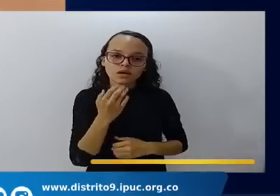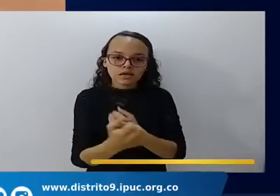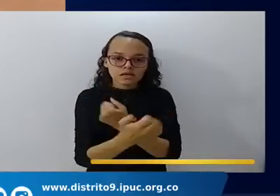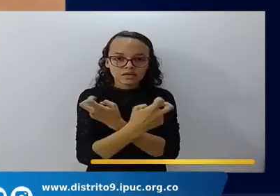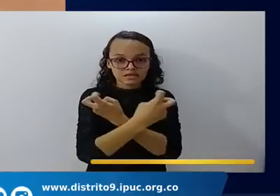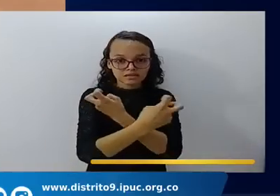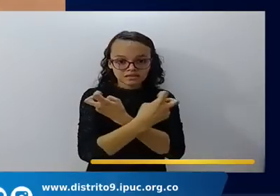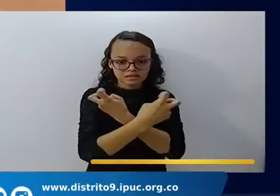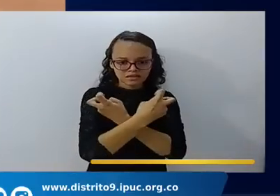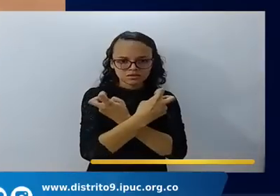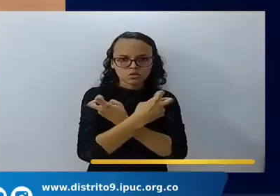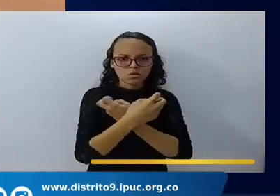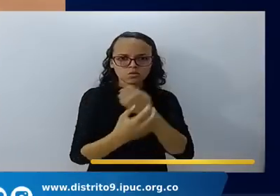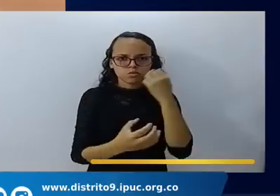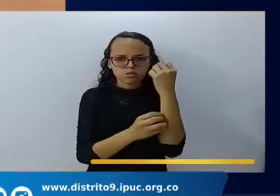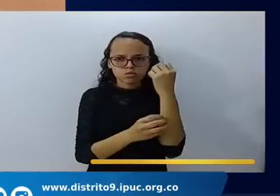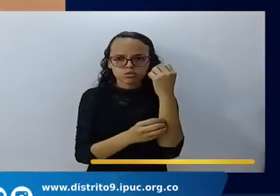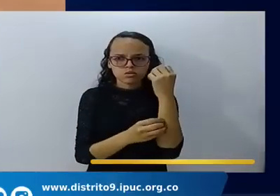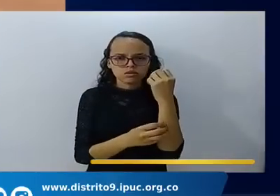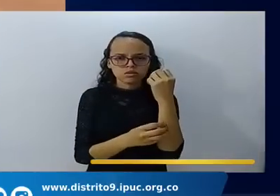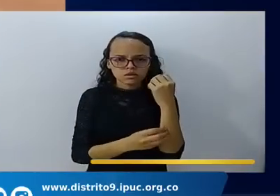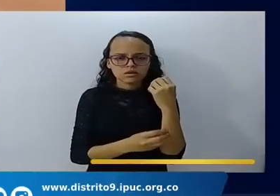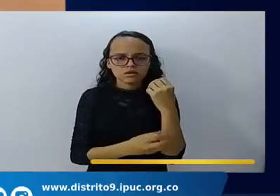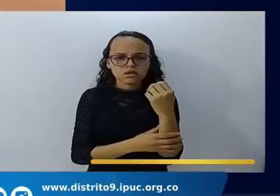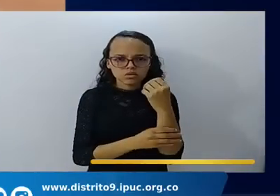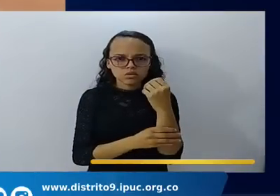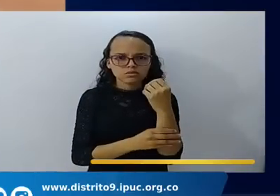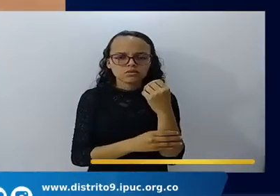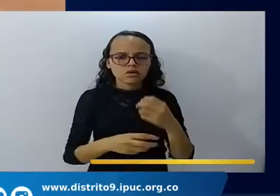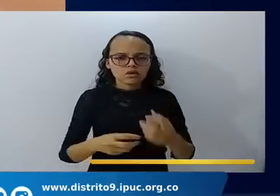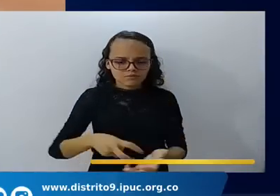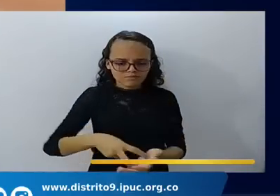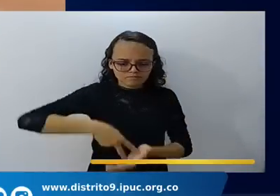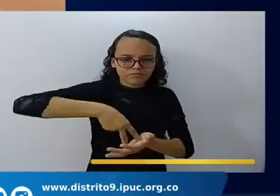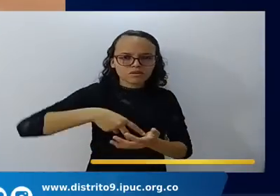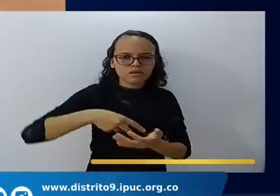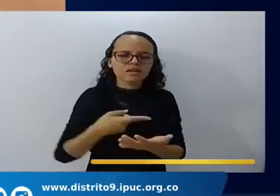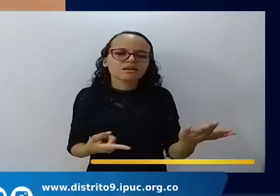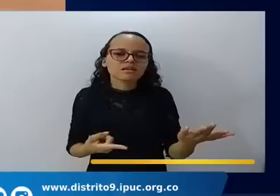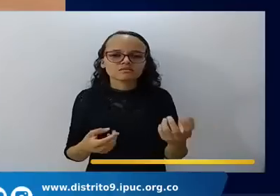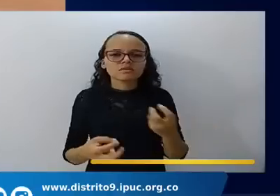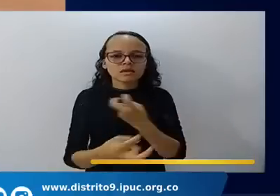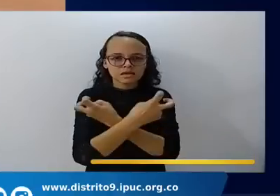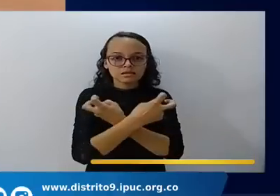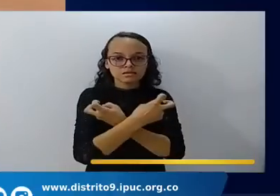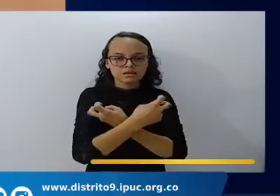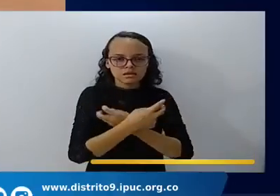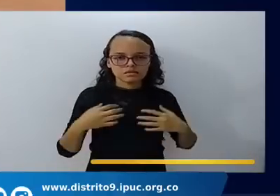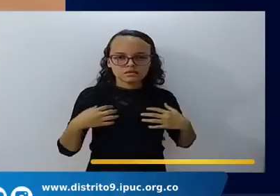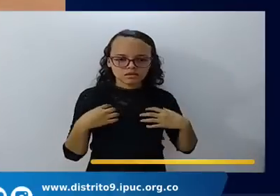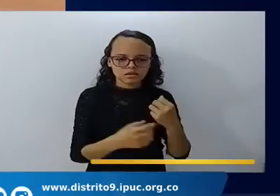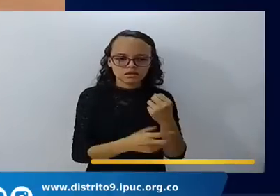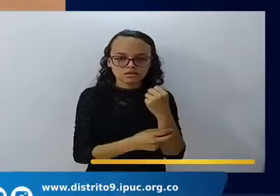es la estructura lo que le da firmeza lo que la mantiene de pie